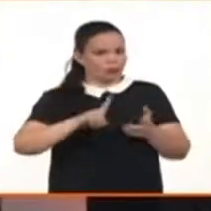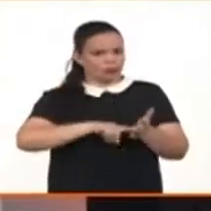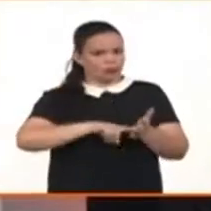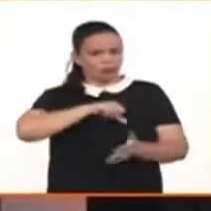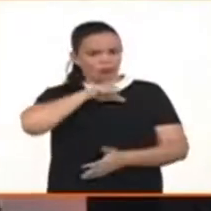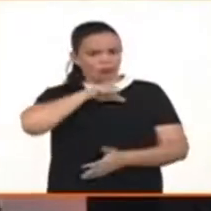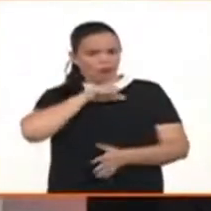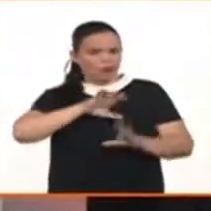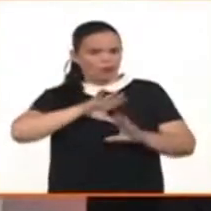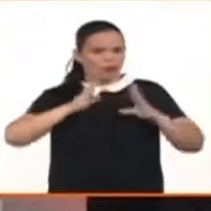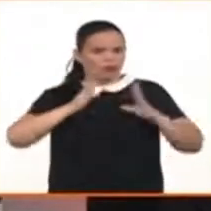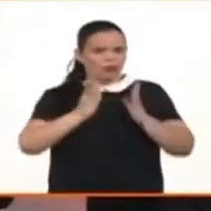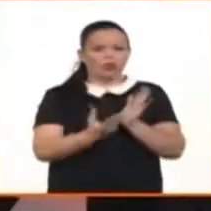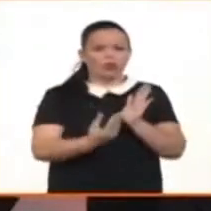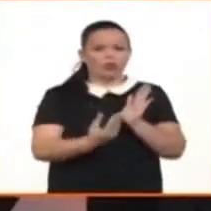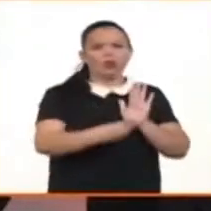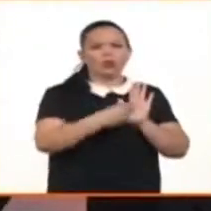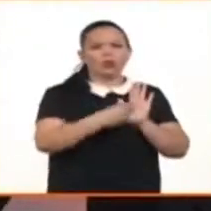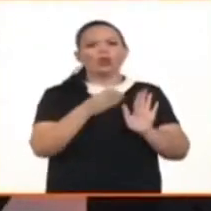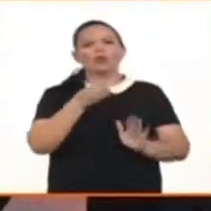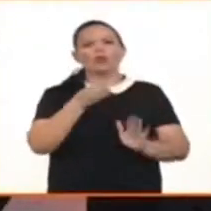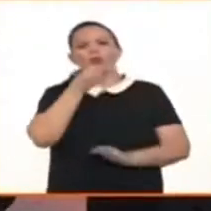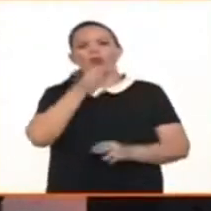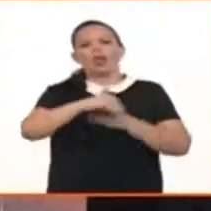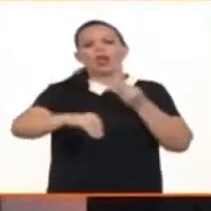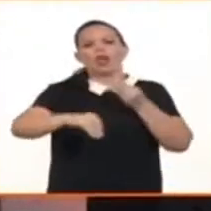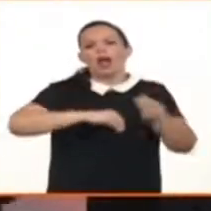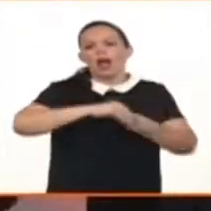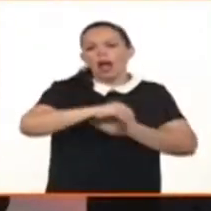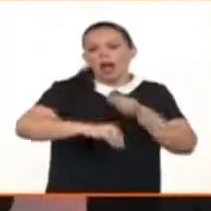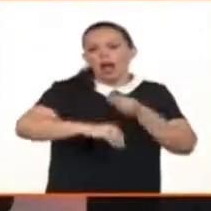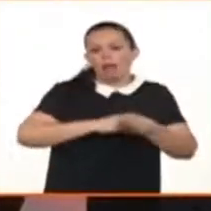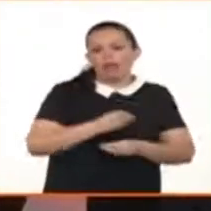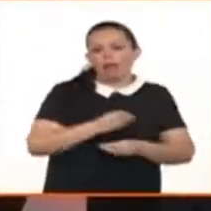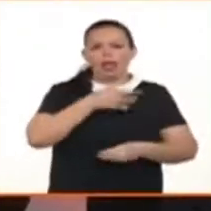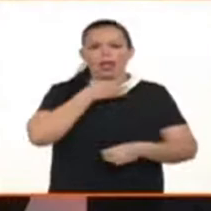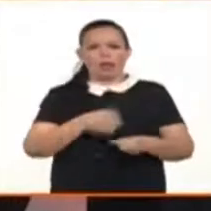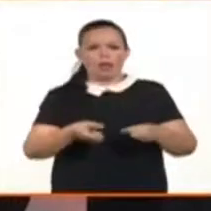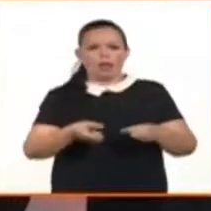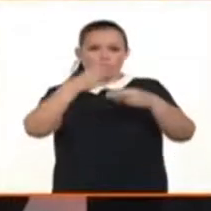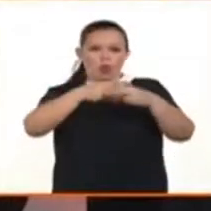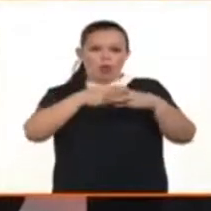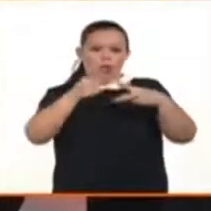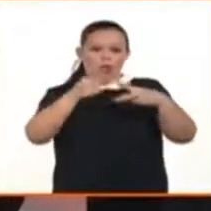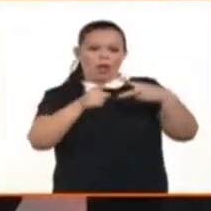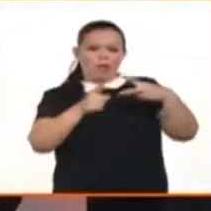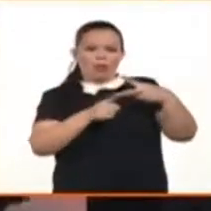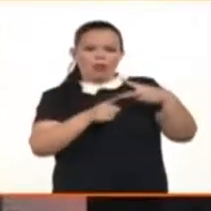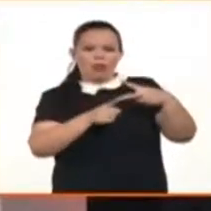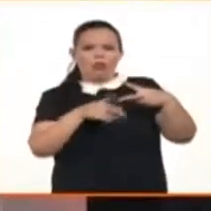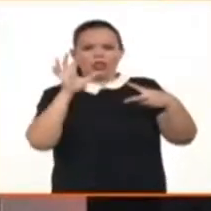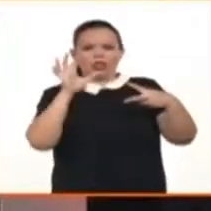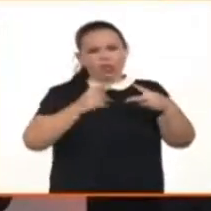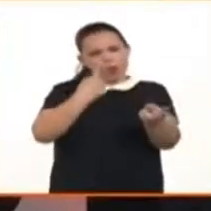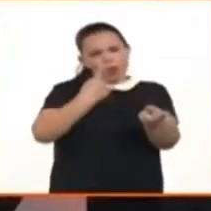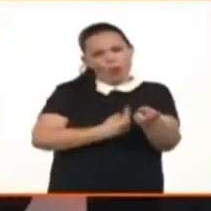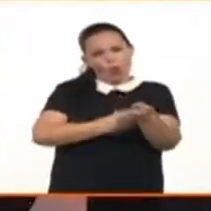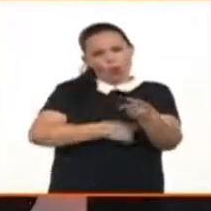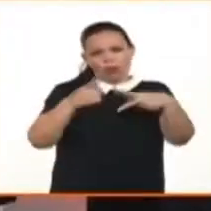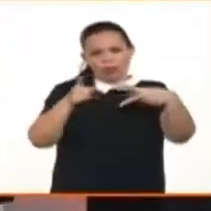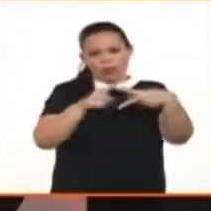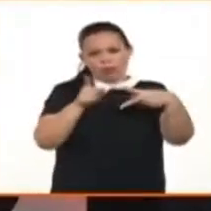ejemplo, la posibilidad de cambiar el orden de los apellidos, las familias multiparentales, todo lo